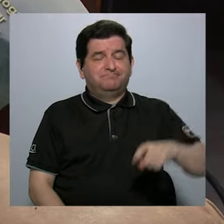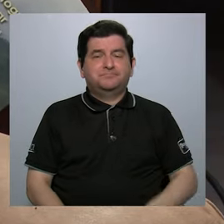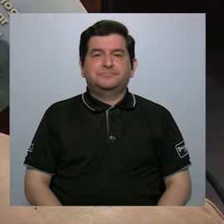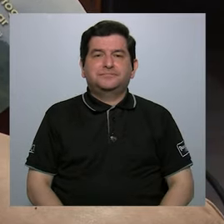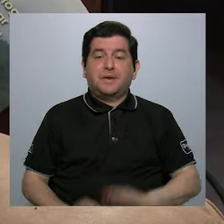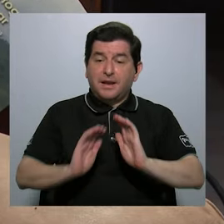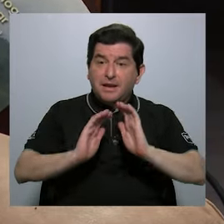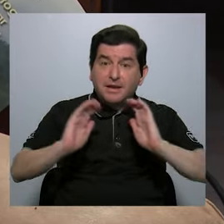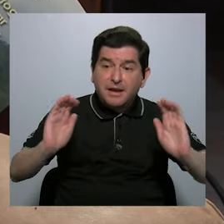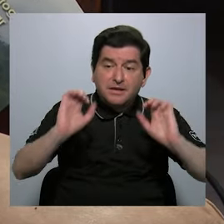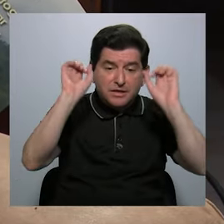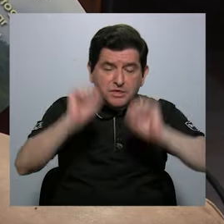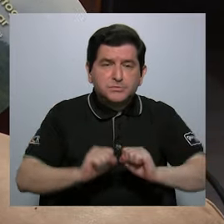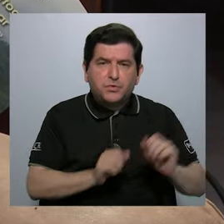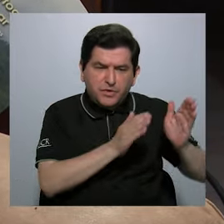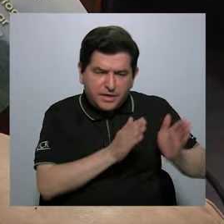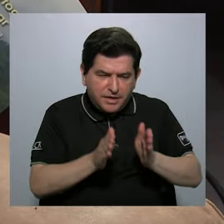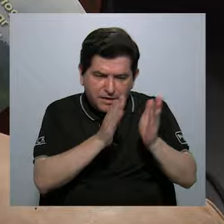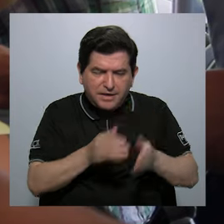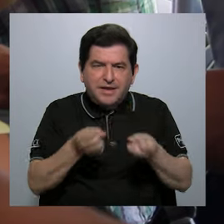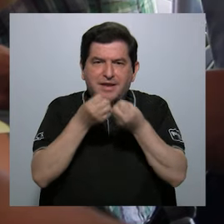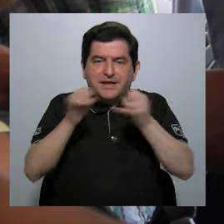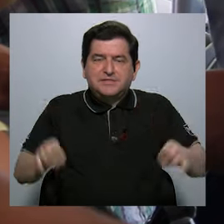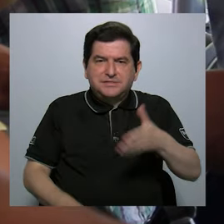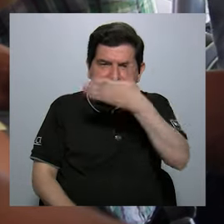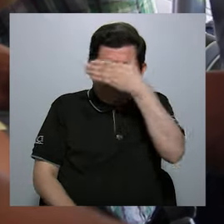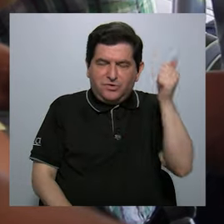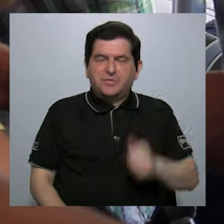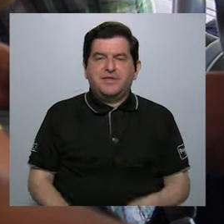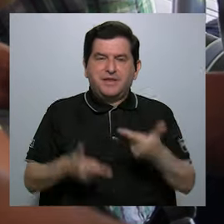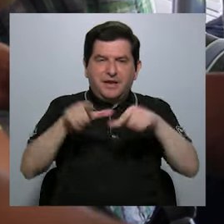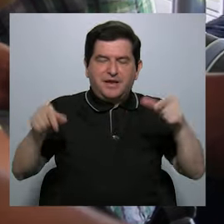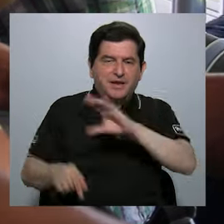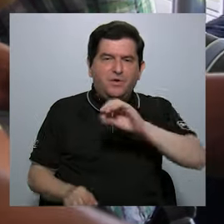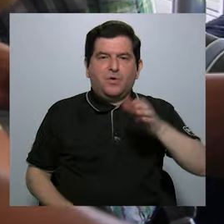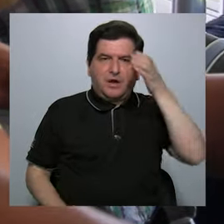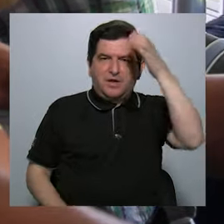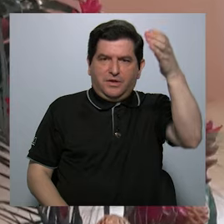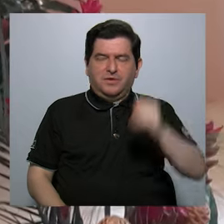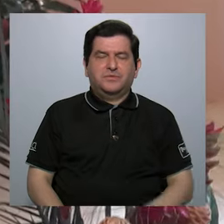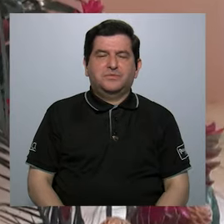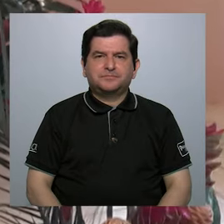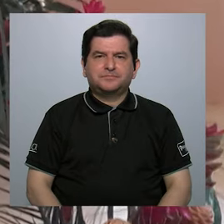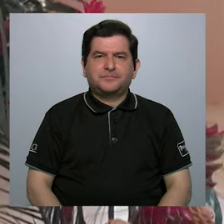necesario, ¿verdad?, para que la niñez se pudiera formar sin dejar de lado su lengua y su cultura.